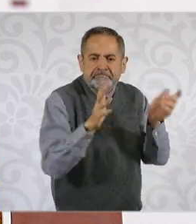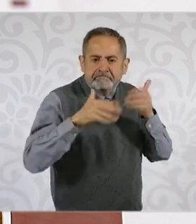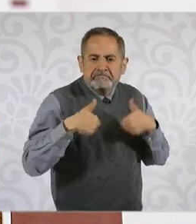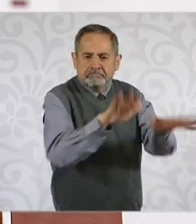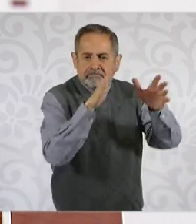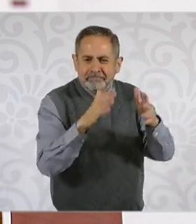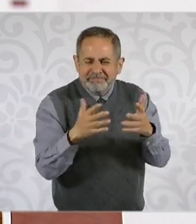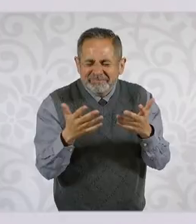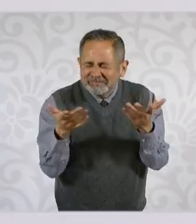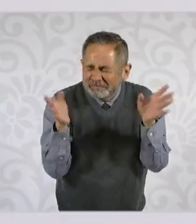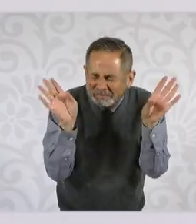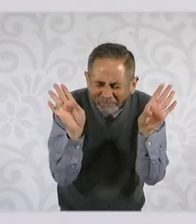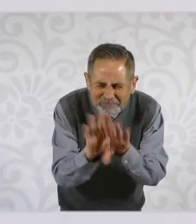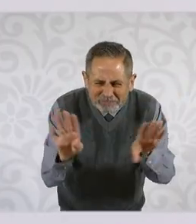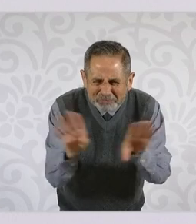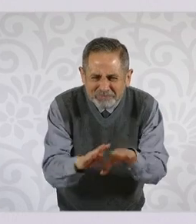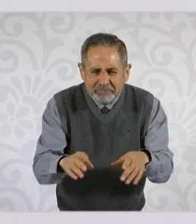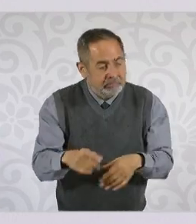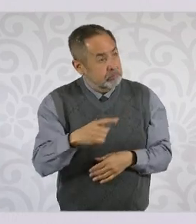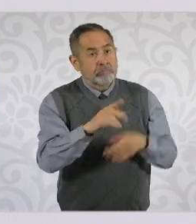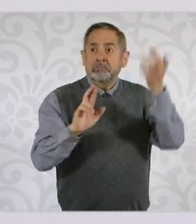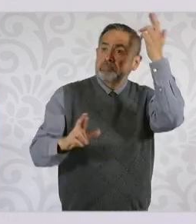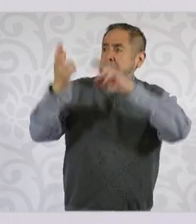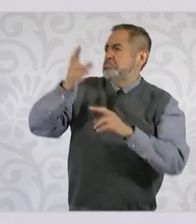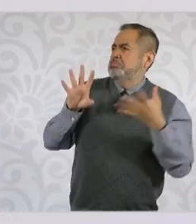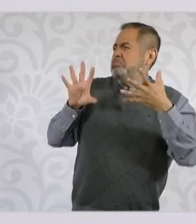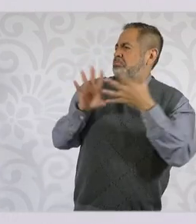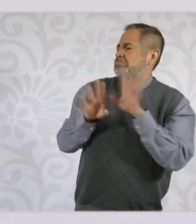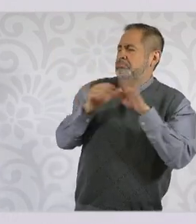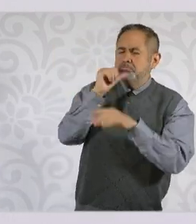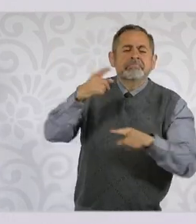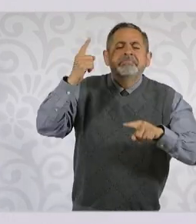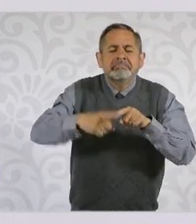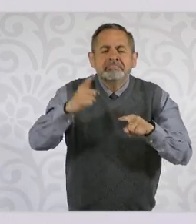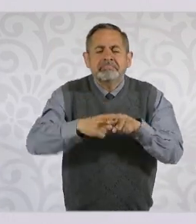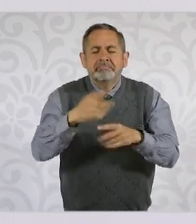¿Cómo es posible que están no en paro? Pero además, ¿saben quién la liberó?